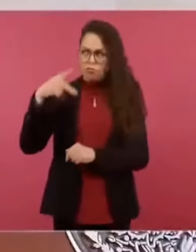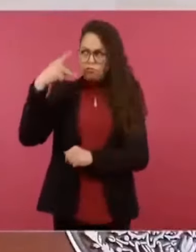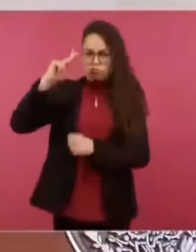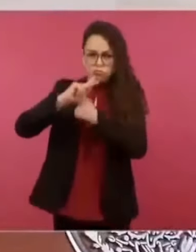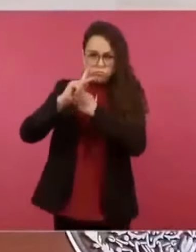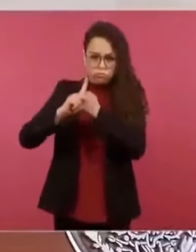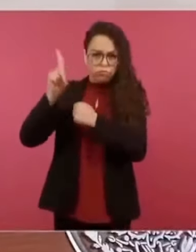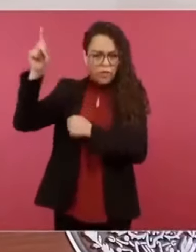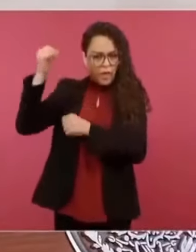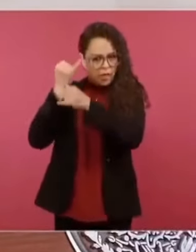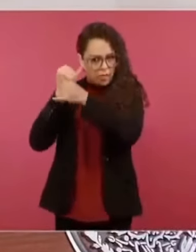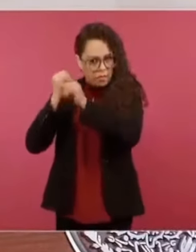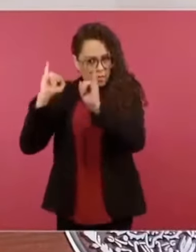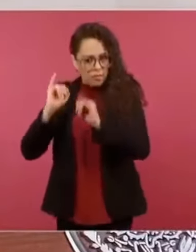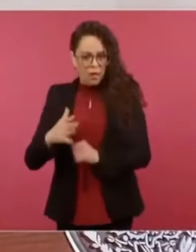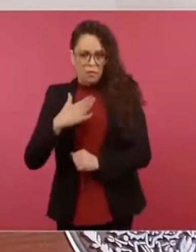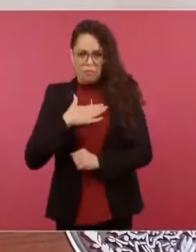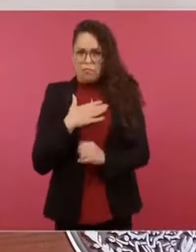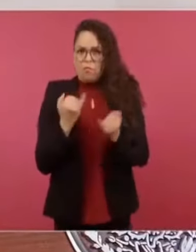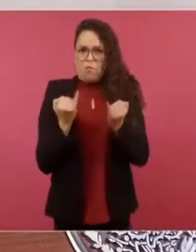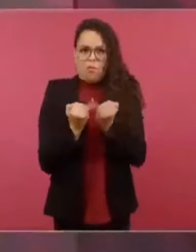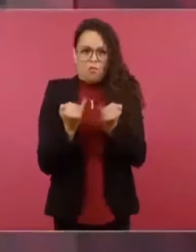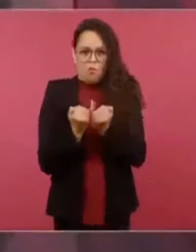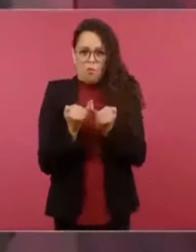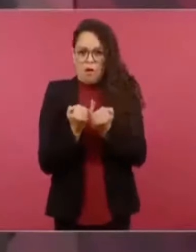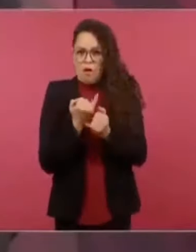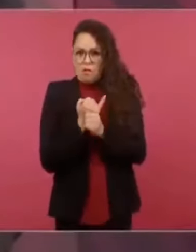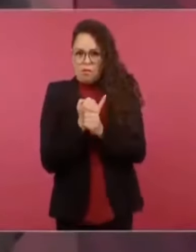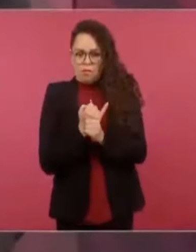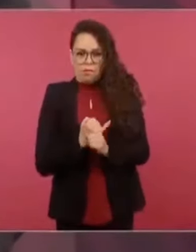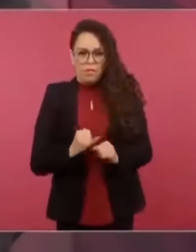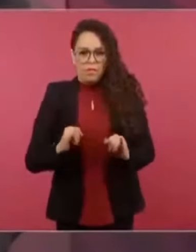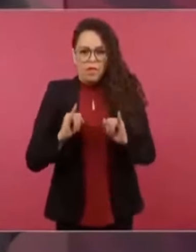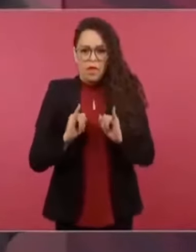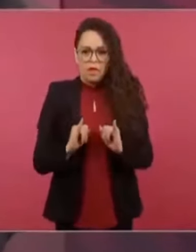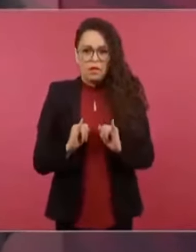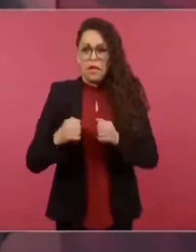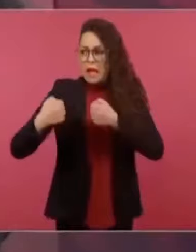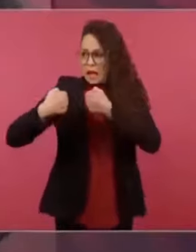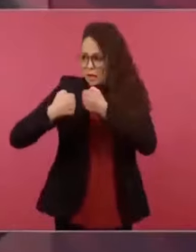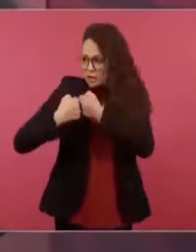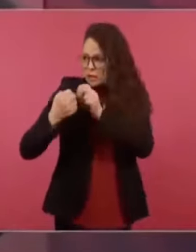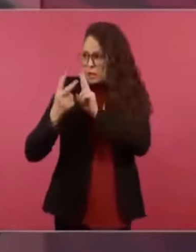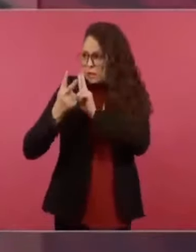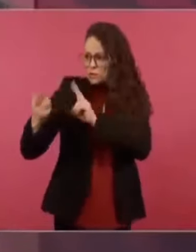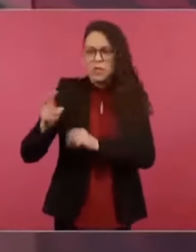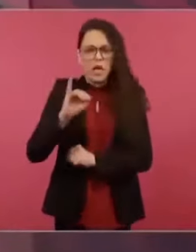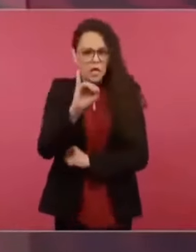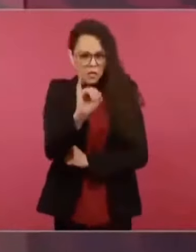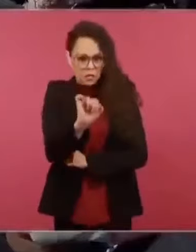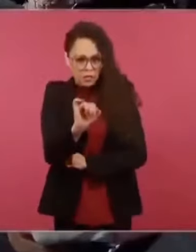soberanos, países vecinos, hermanos,